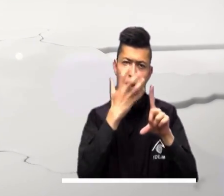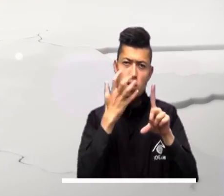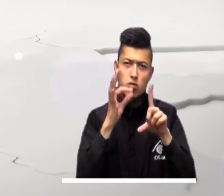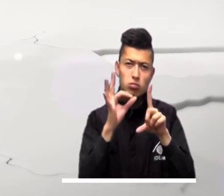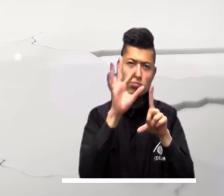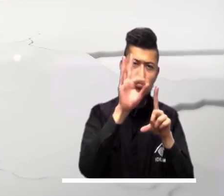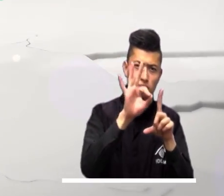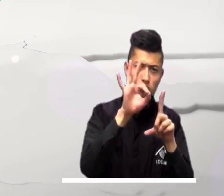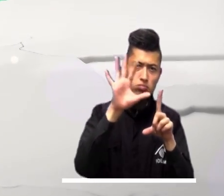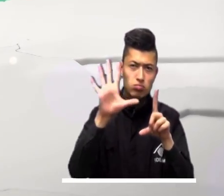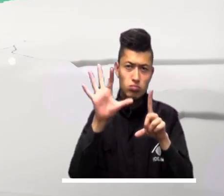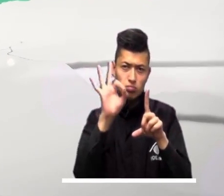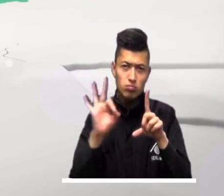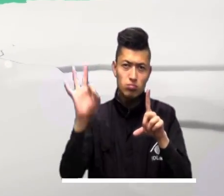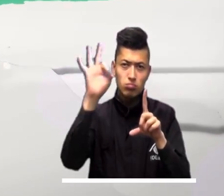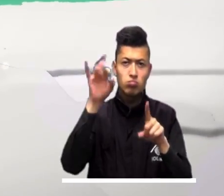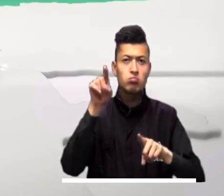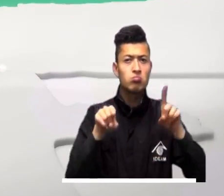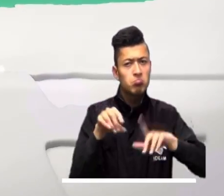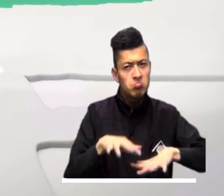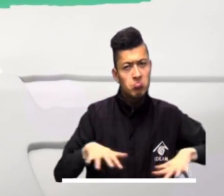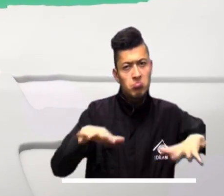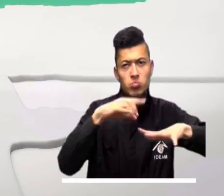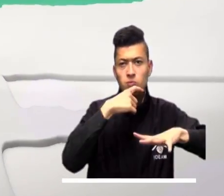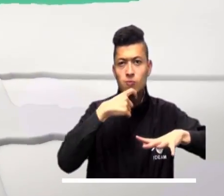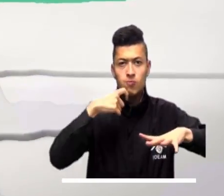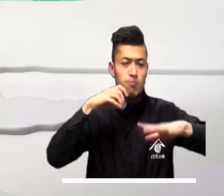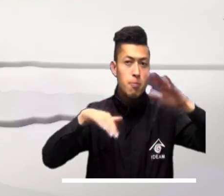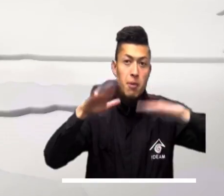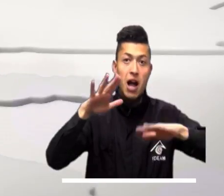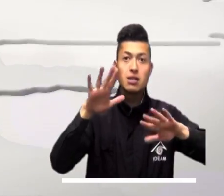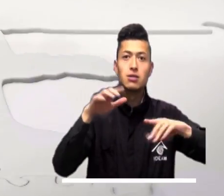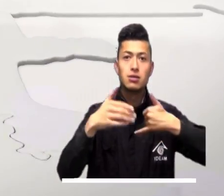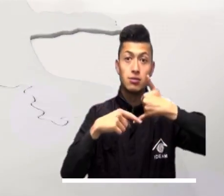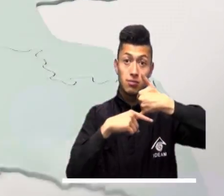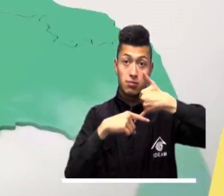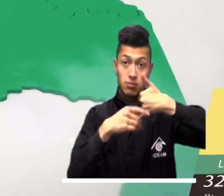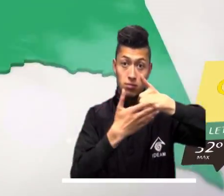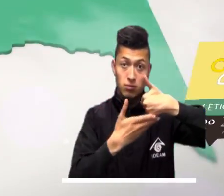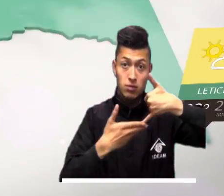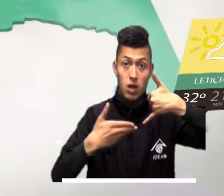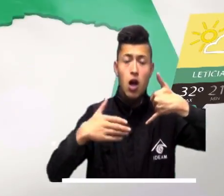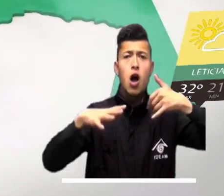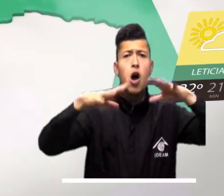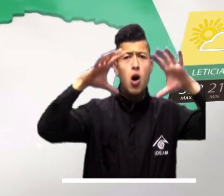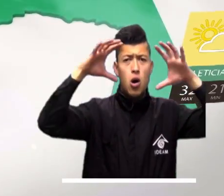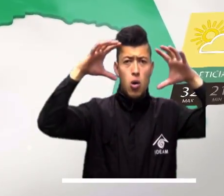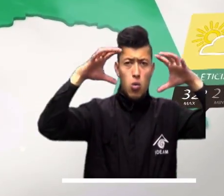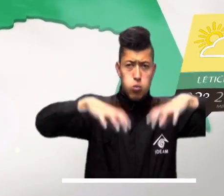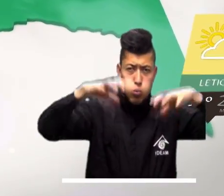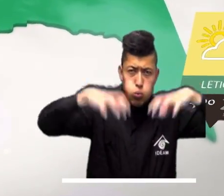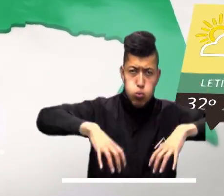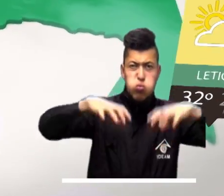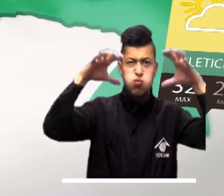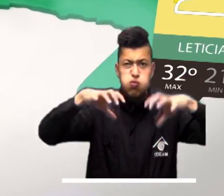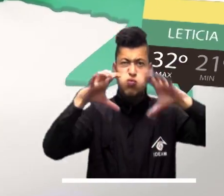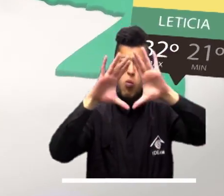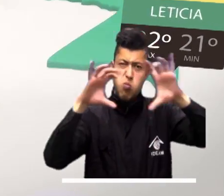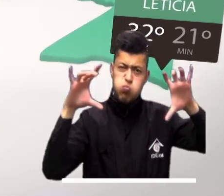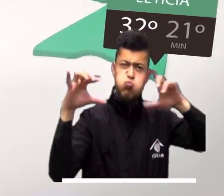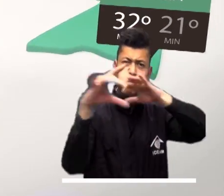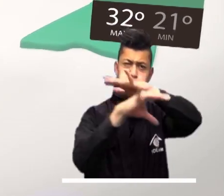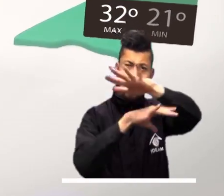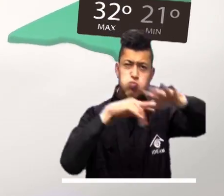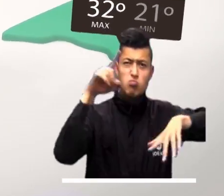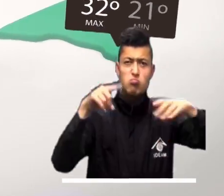alcanzar los 35 grados y prevalecerá el tiempo seco en amplios sectores. La mayor parte de la Amazonía permanecerá nublada y lluvias de